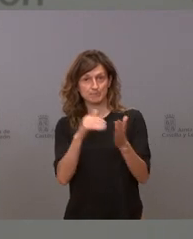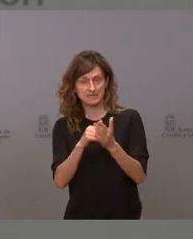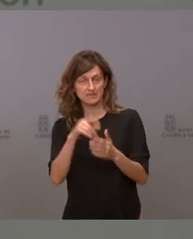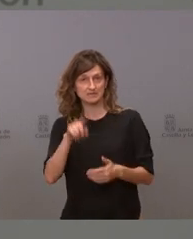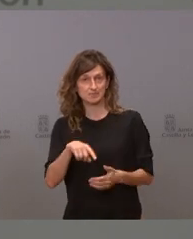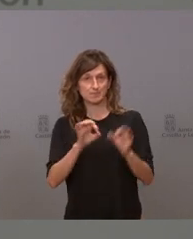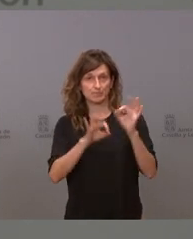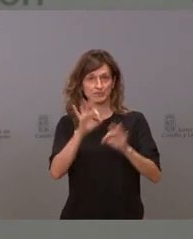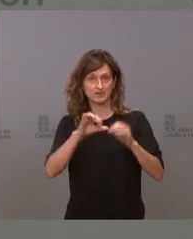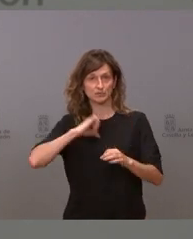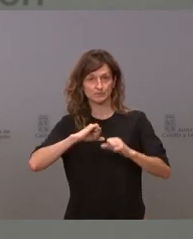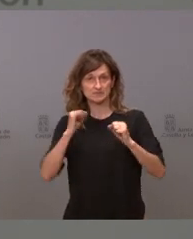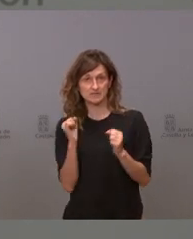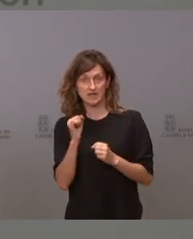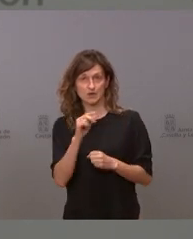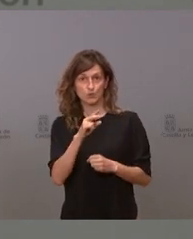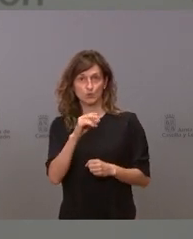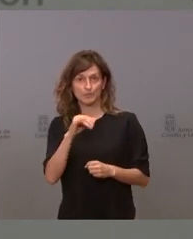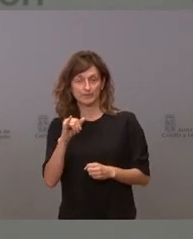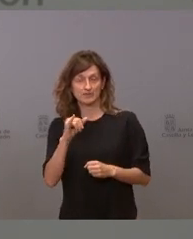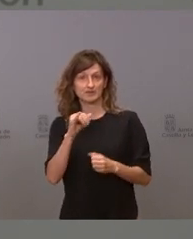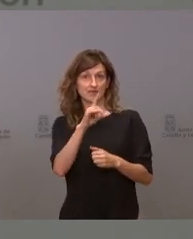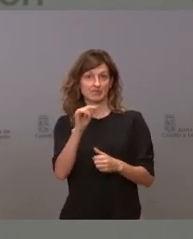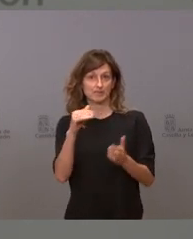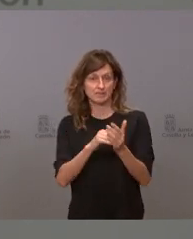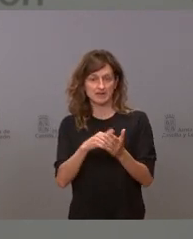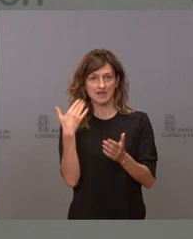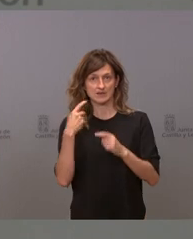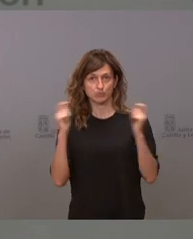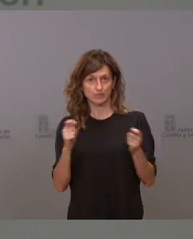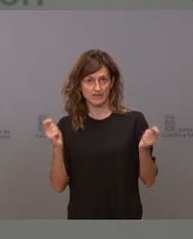de ingresados en la UBI por 100.000 habitantes están publicadas ayer